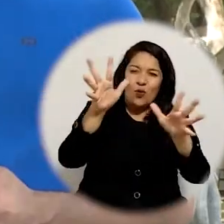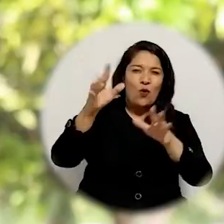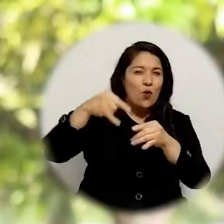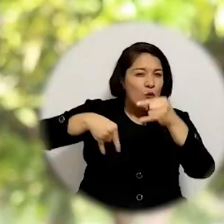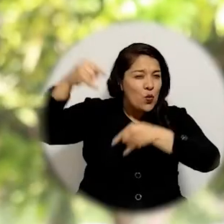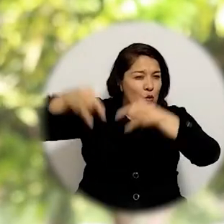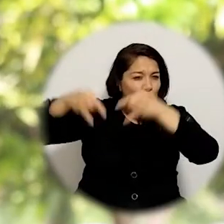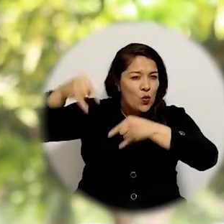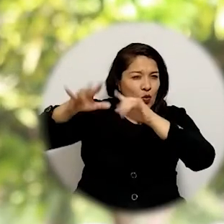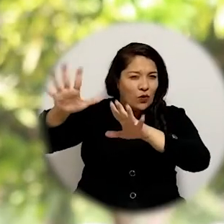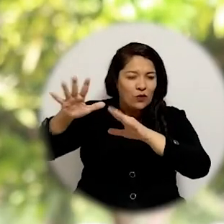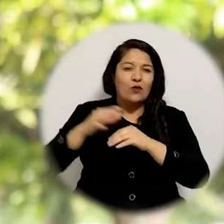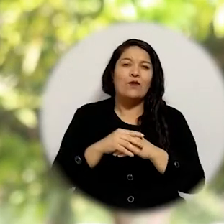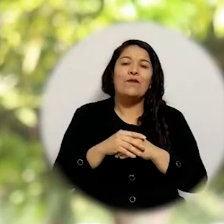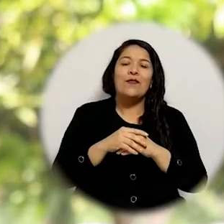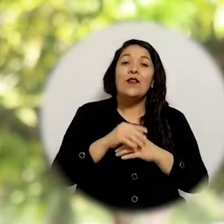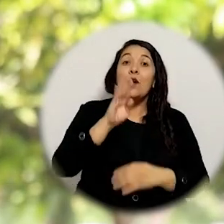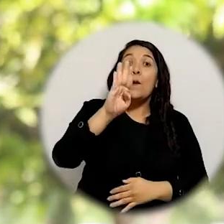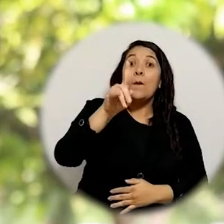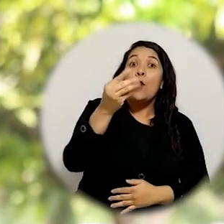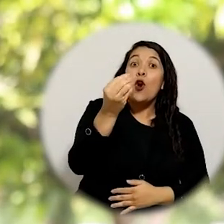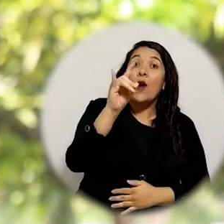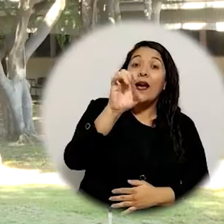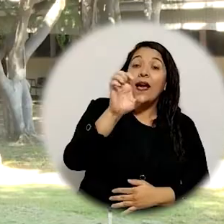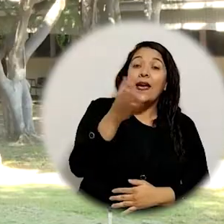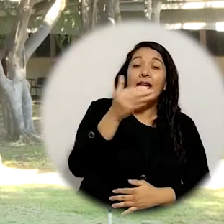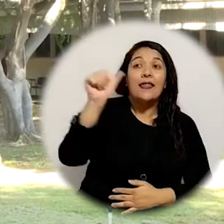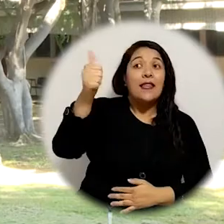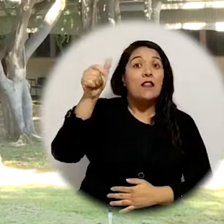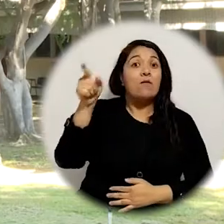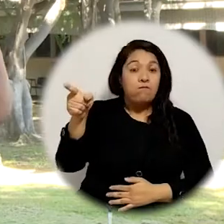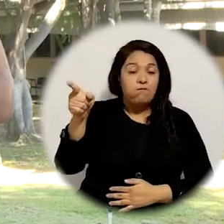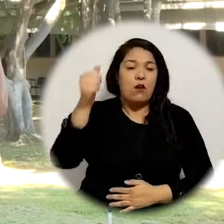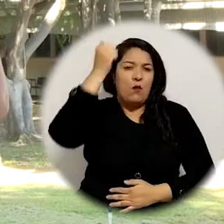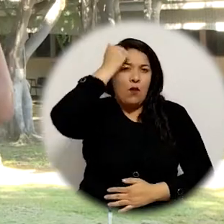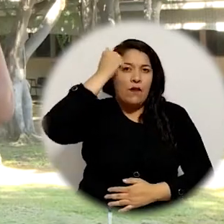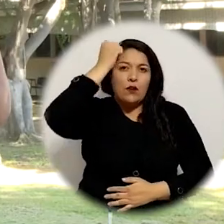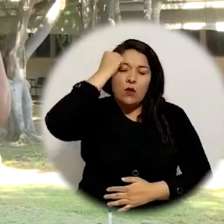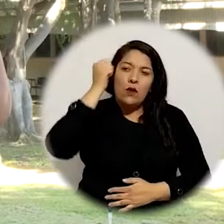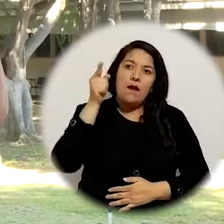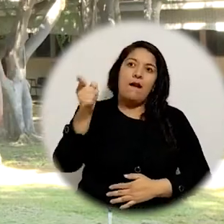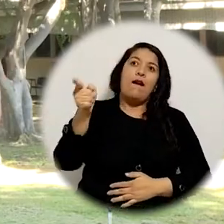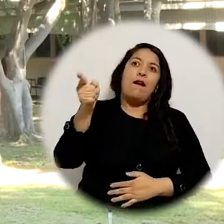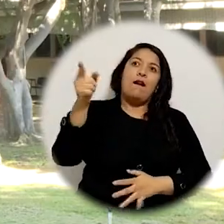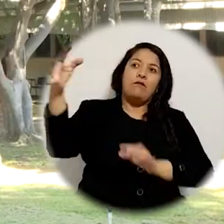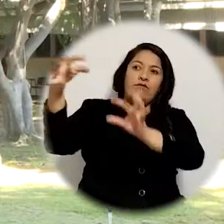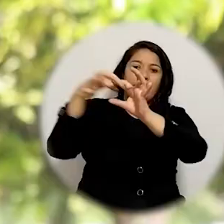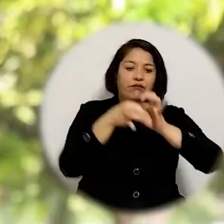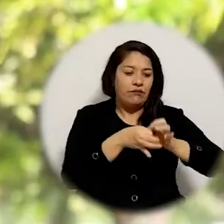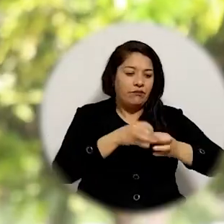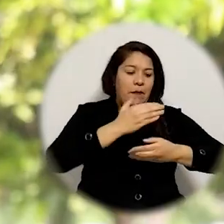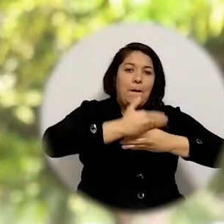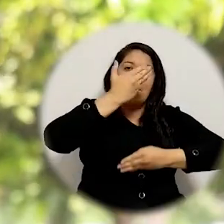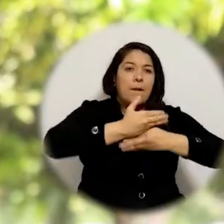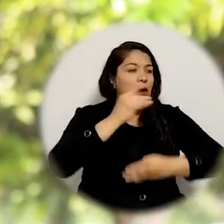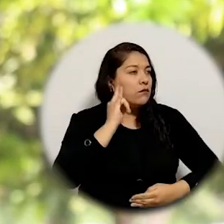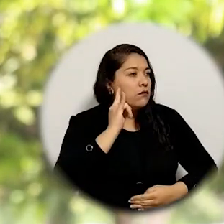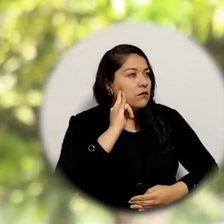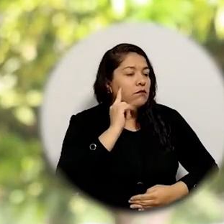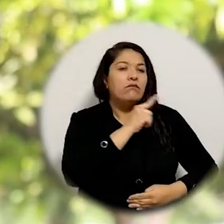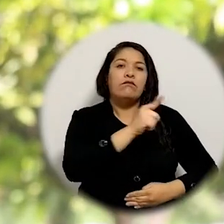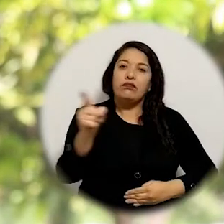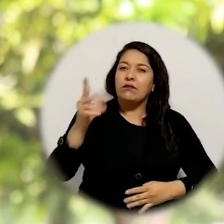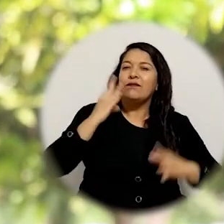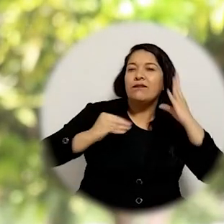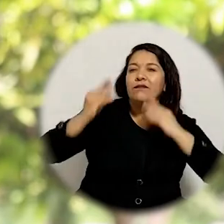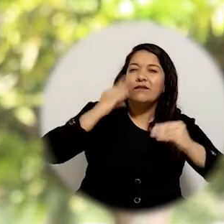repositorios ofrecidos en la plataforma institucional Bloque 10 de la Alma Mater uno de nuestros docentes implementó la herramienta de podcast para